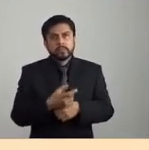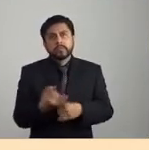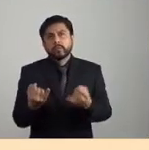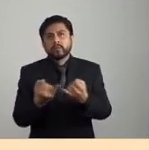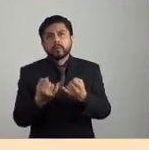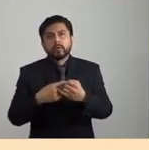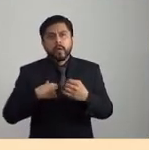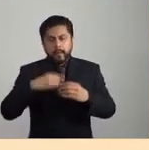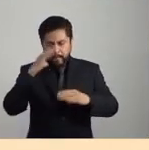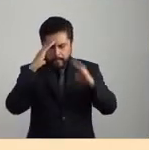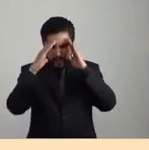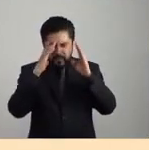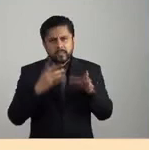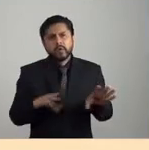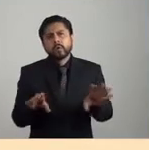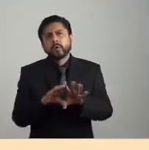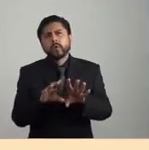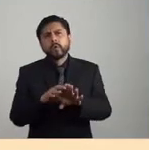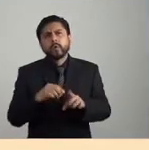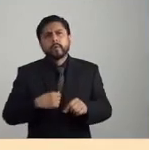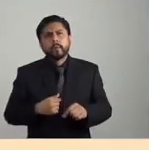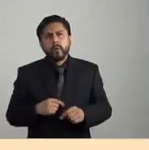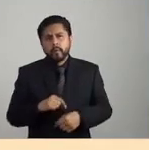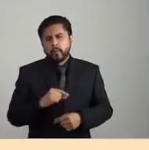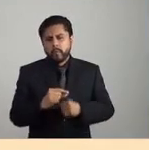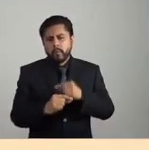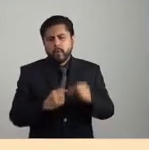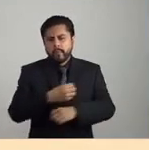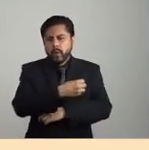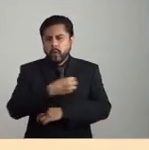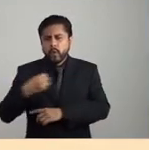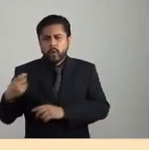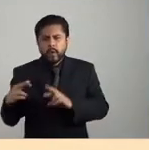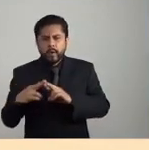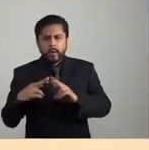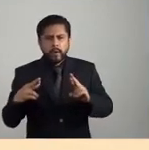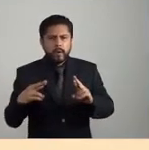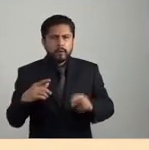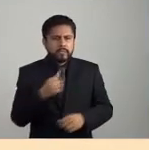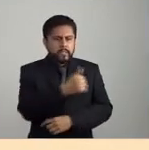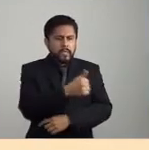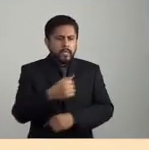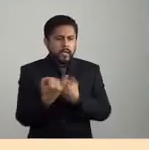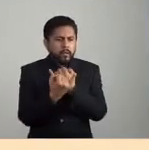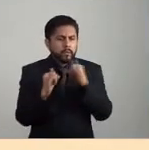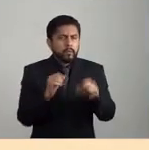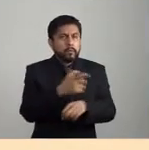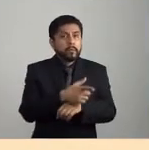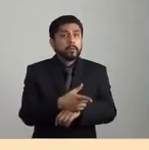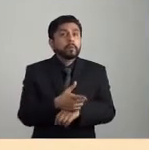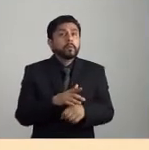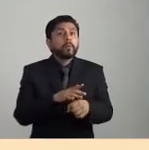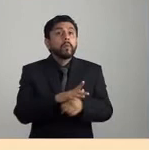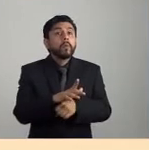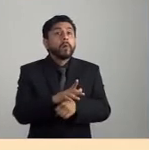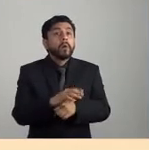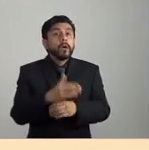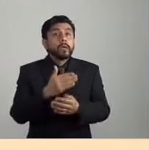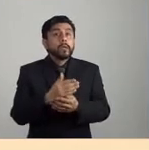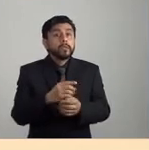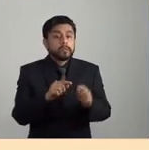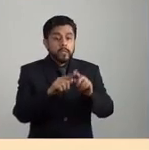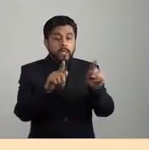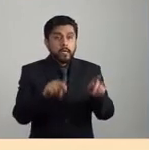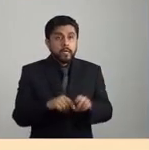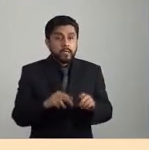para pensar cómo es que venimos organizando nuestras relaciones de interdependencia y cuáles son también los límites de